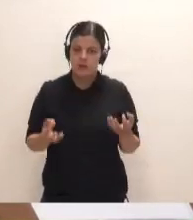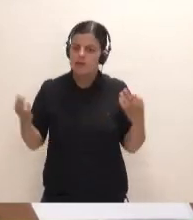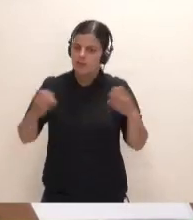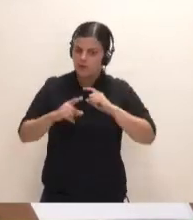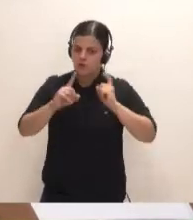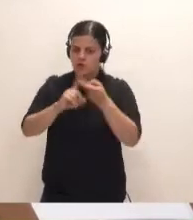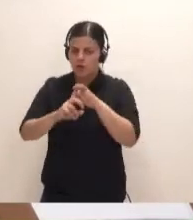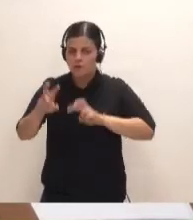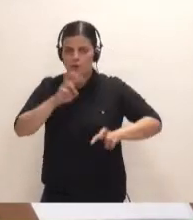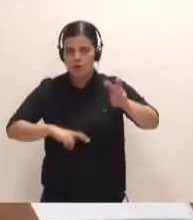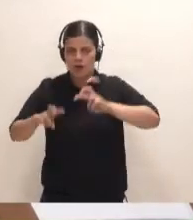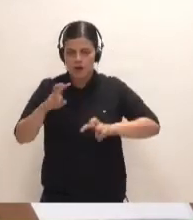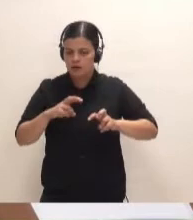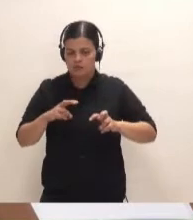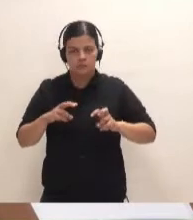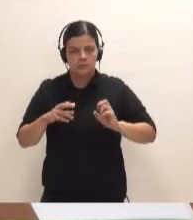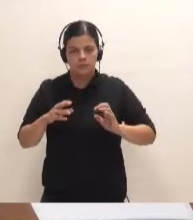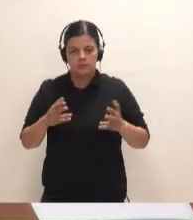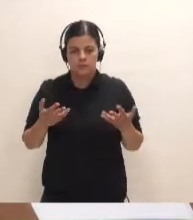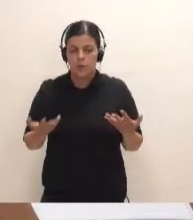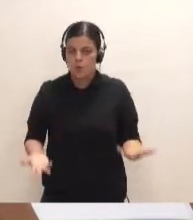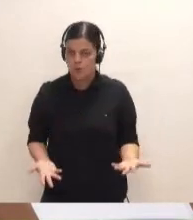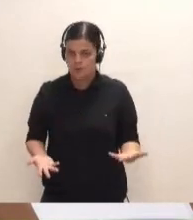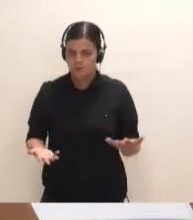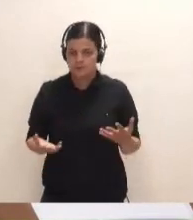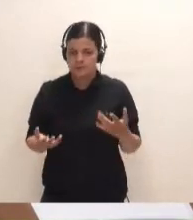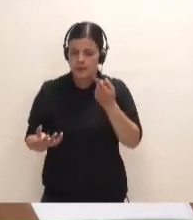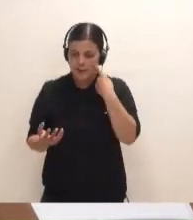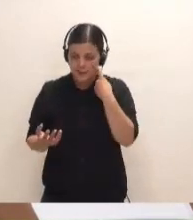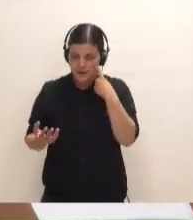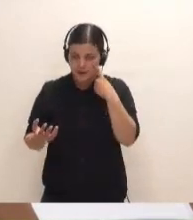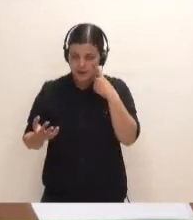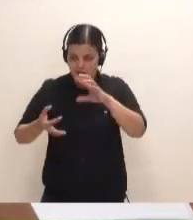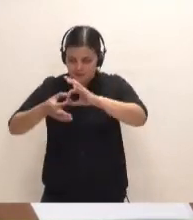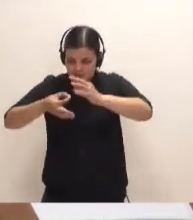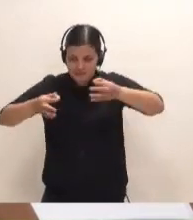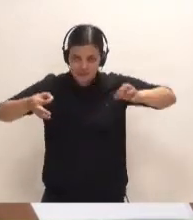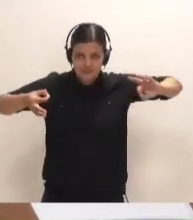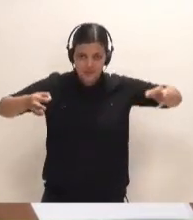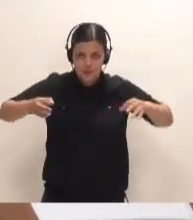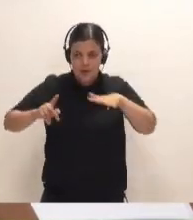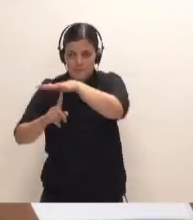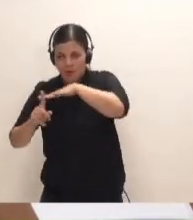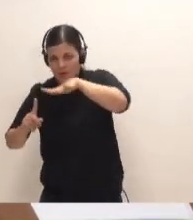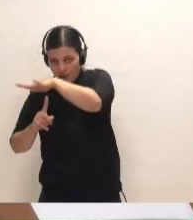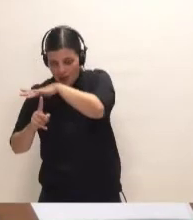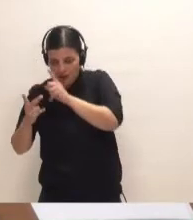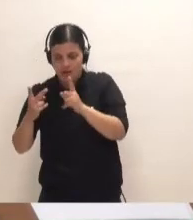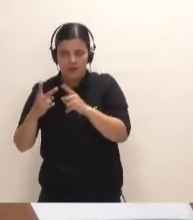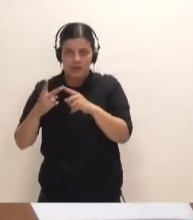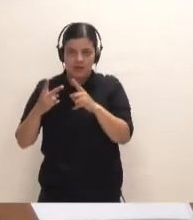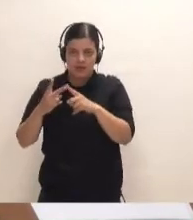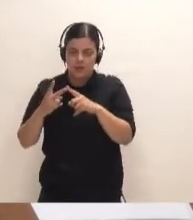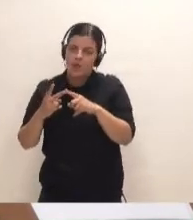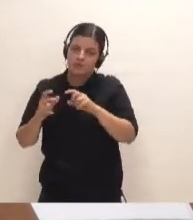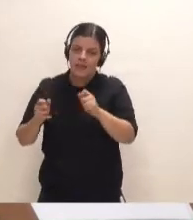intenten buscar por encima de cualquier otra el adecuado encaje entre los aspectos medioambientales, la preservación de